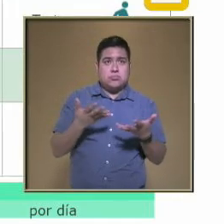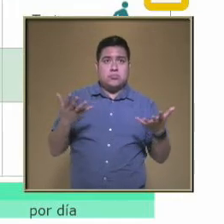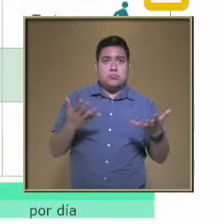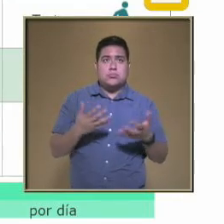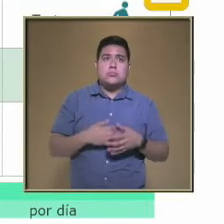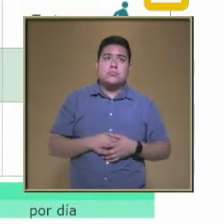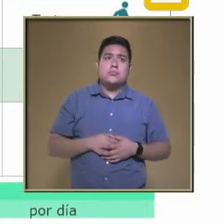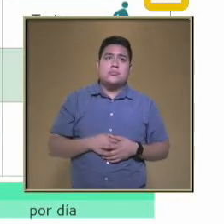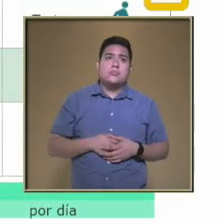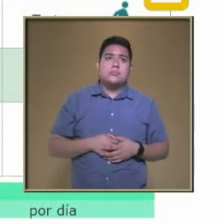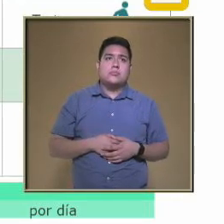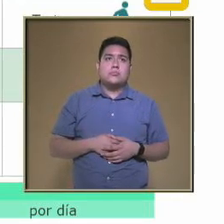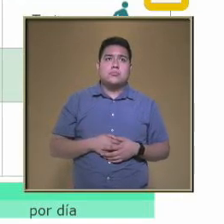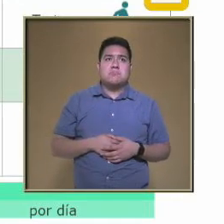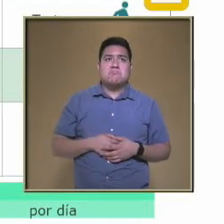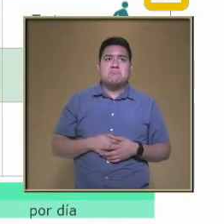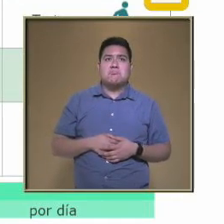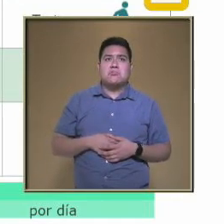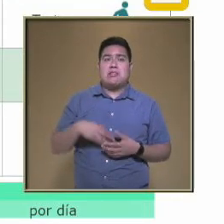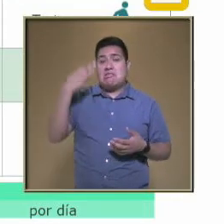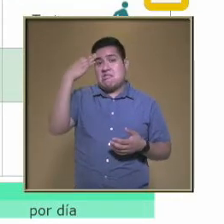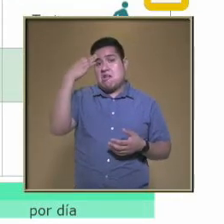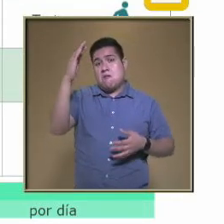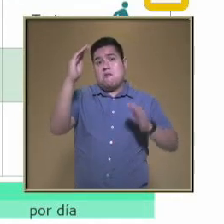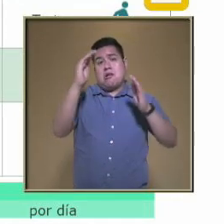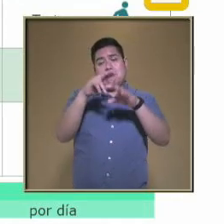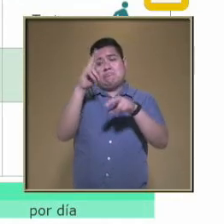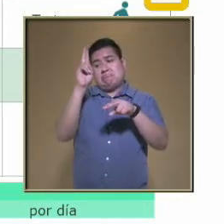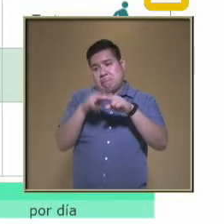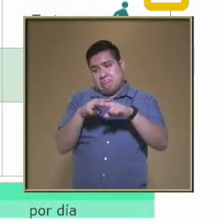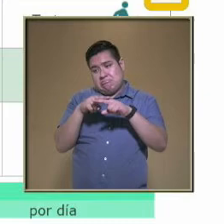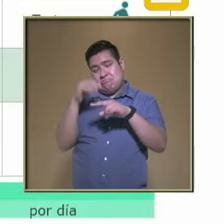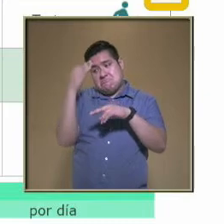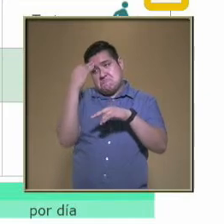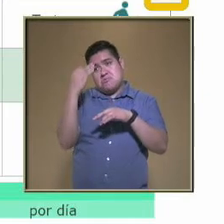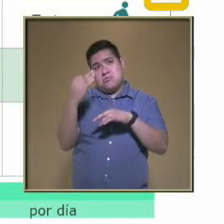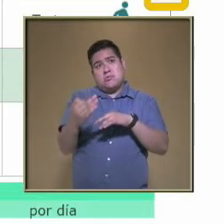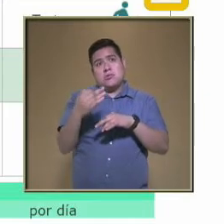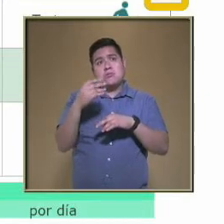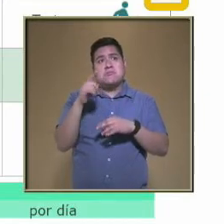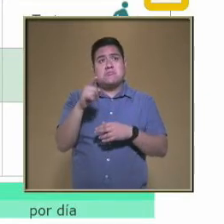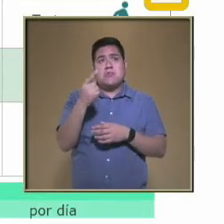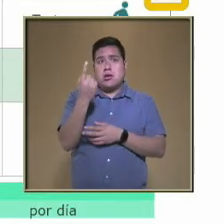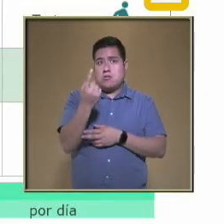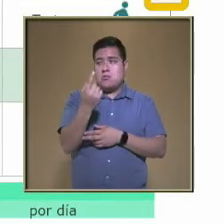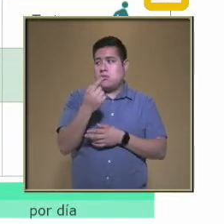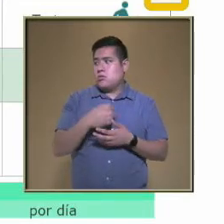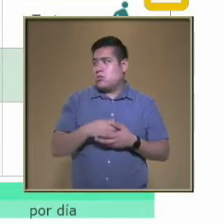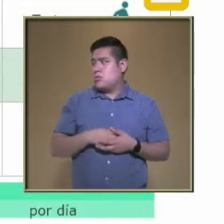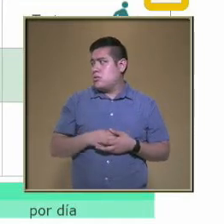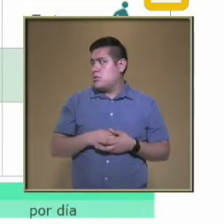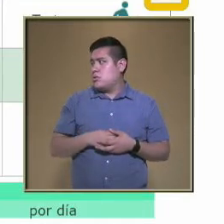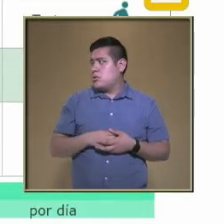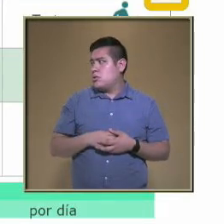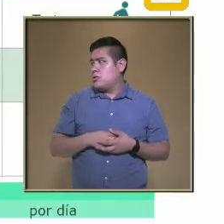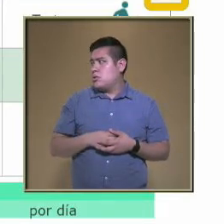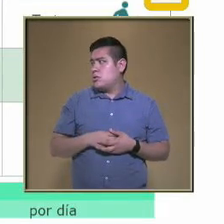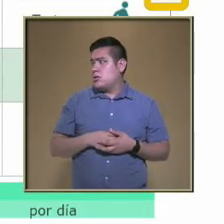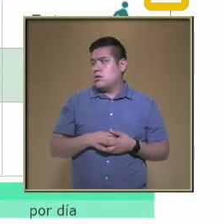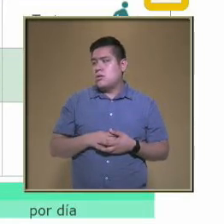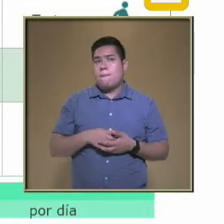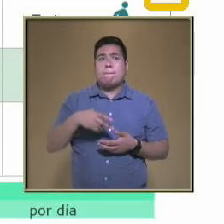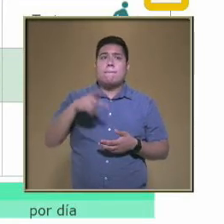Estás Pasando mucho tiempo En casa Sentado Pues puedes Puedes elegir La opción Uno Pero si participas Un poco más